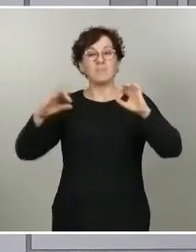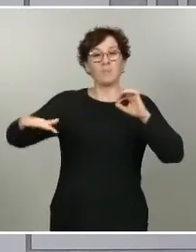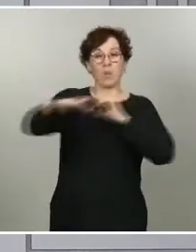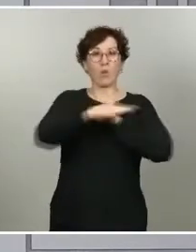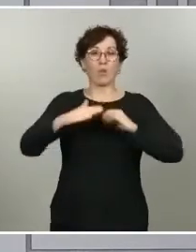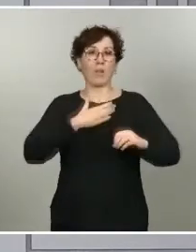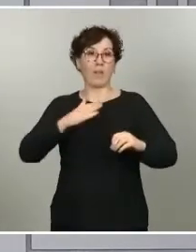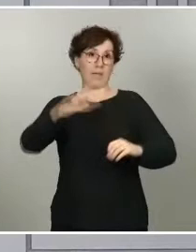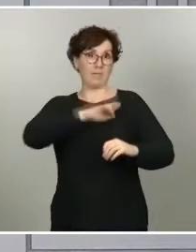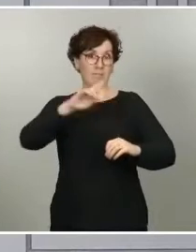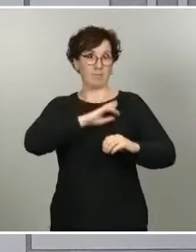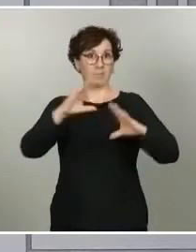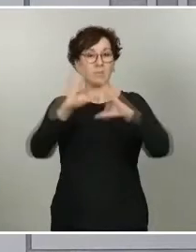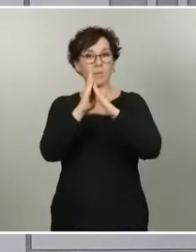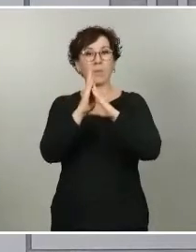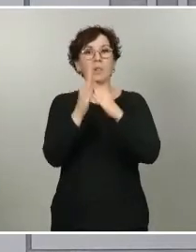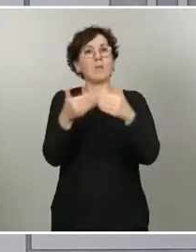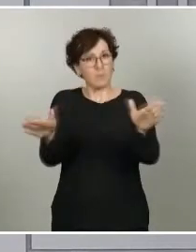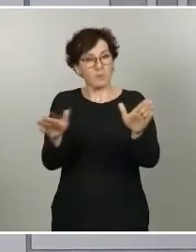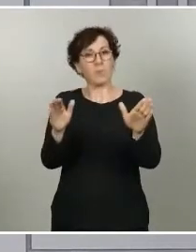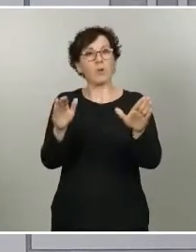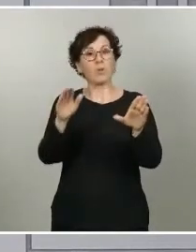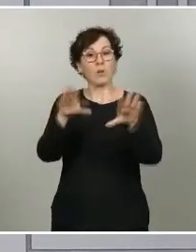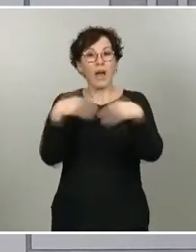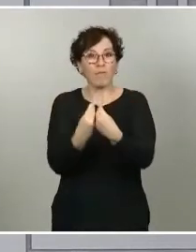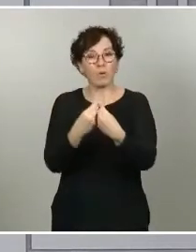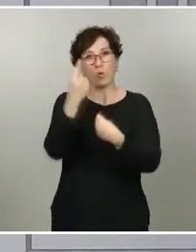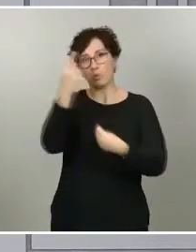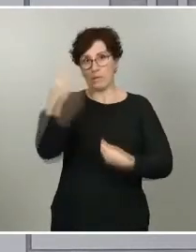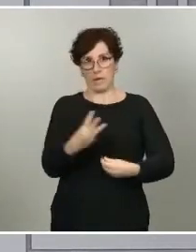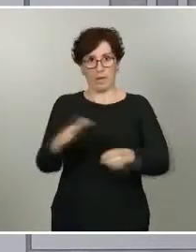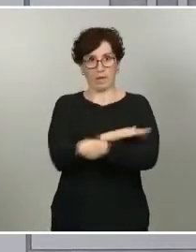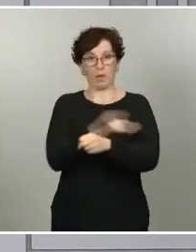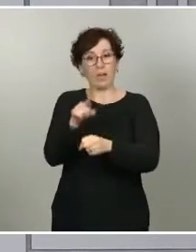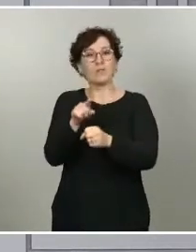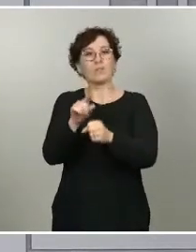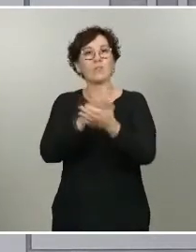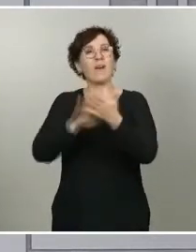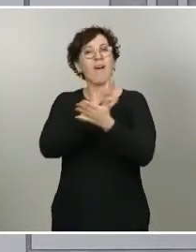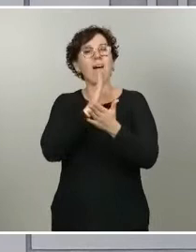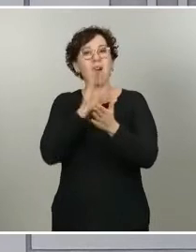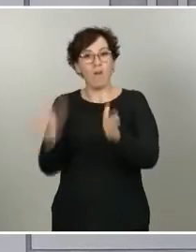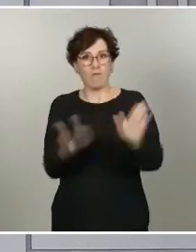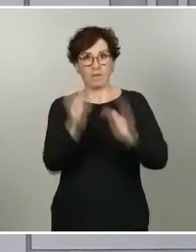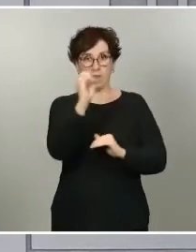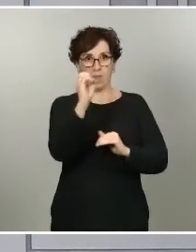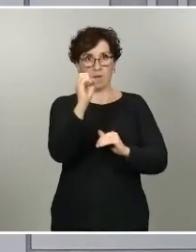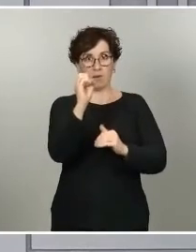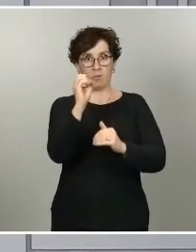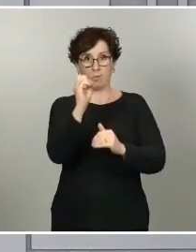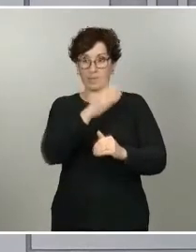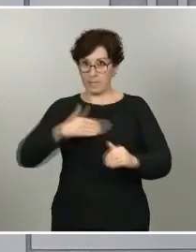a un tercio de su aforo. Esto por lo que hace referencia a la fase cero, por lo tanto, todo el 30% de la población que está